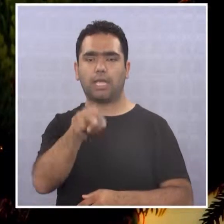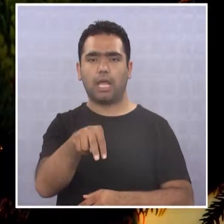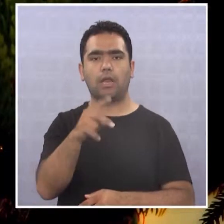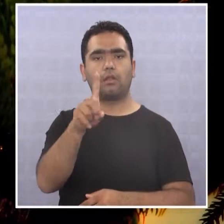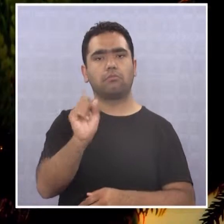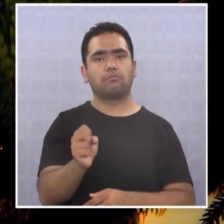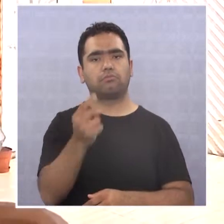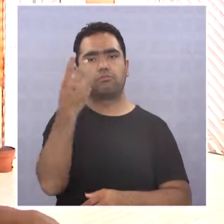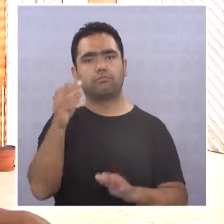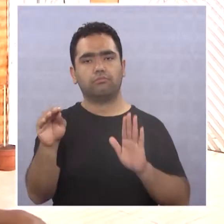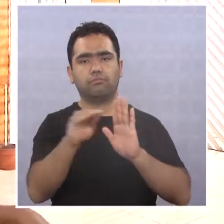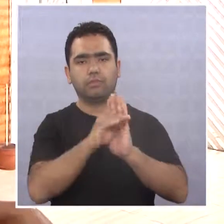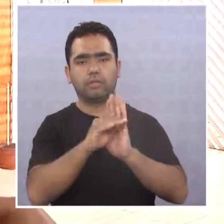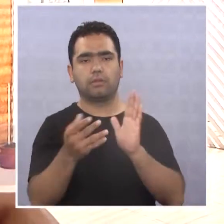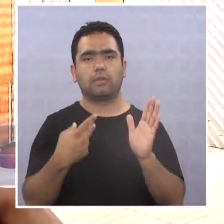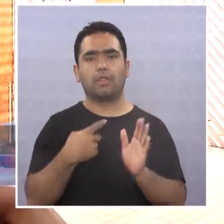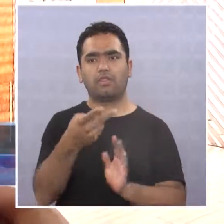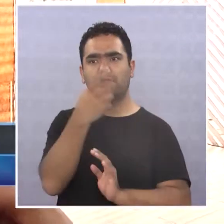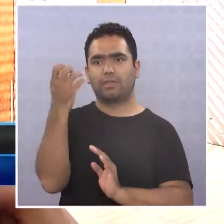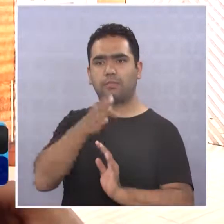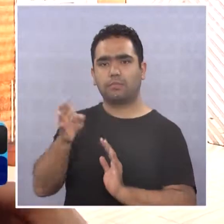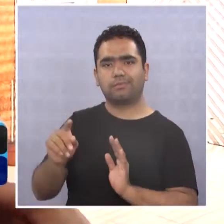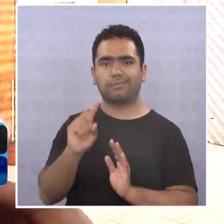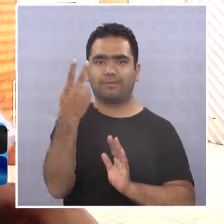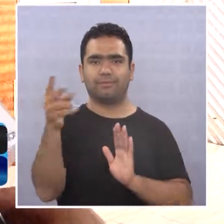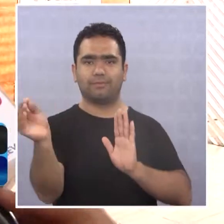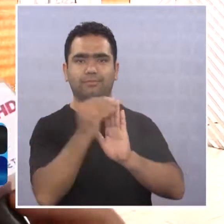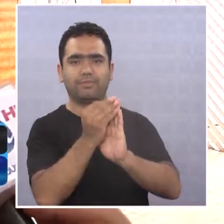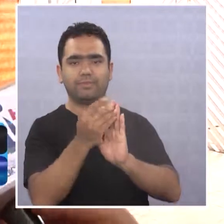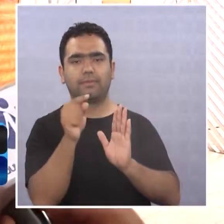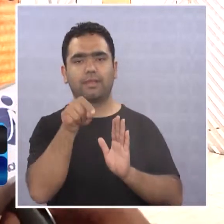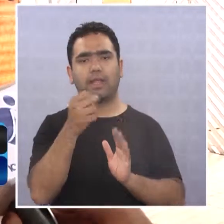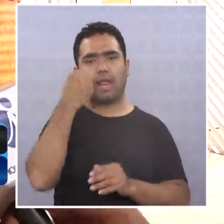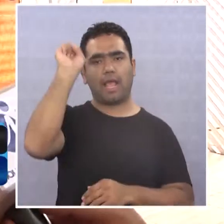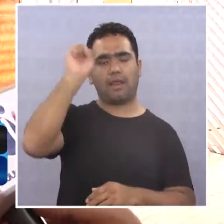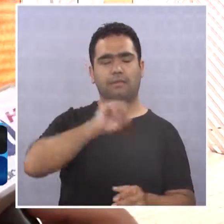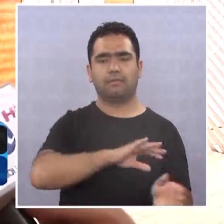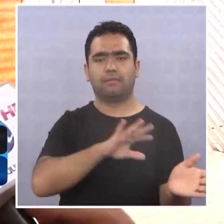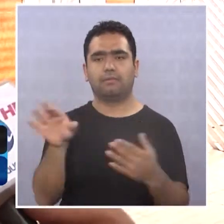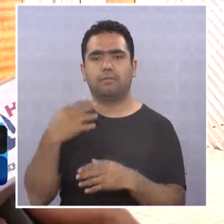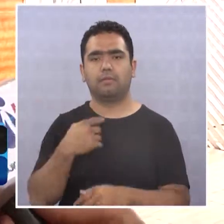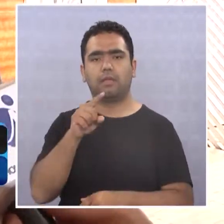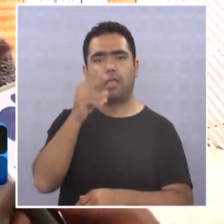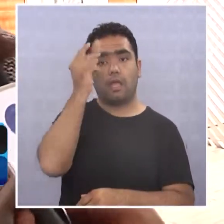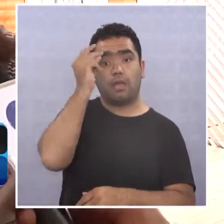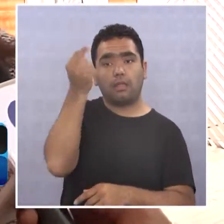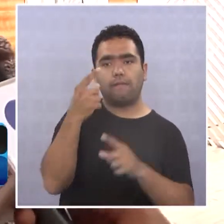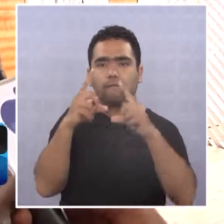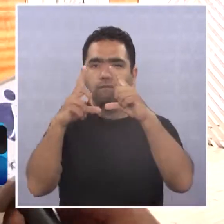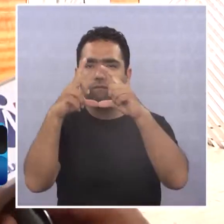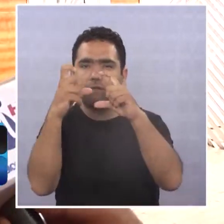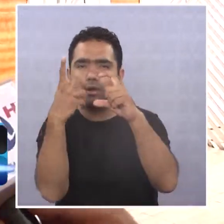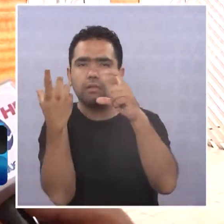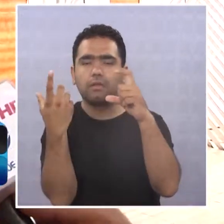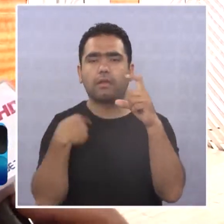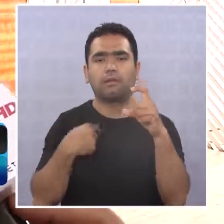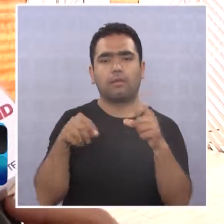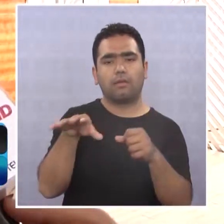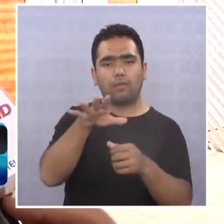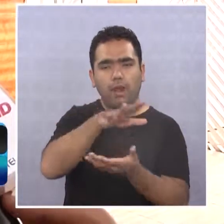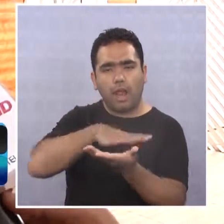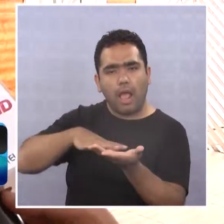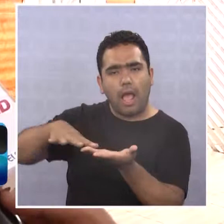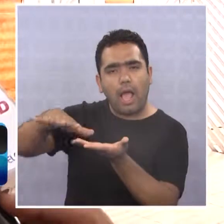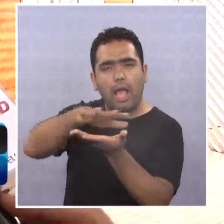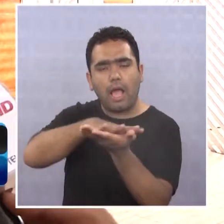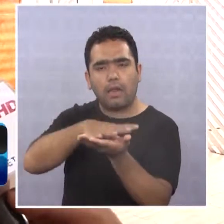participantes. La temática general es libre, sin embargo, la idea es que la fotografía pueda representar su entorno, su